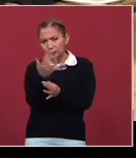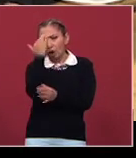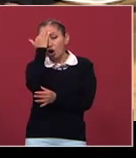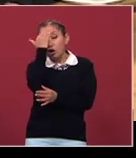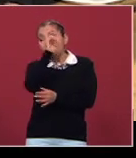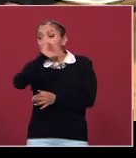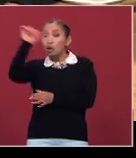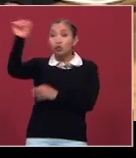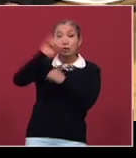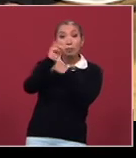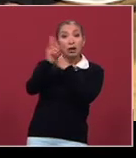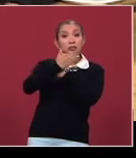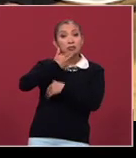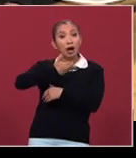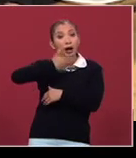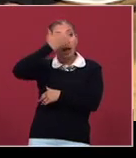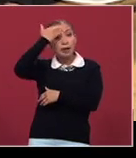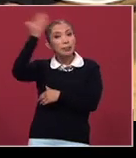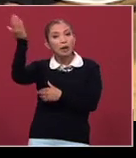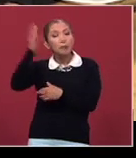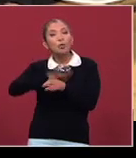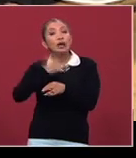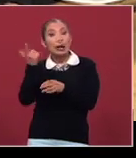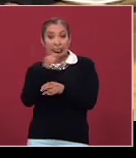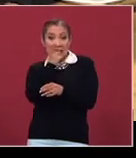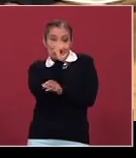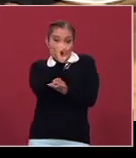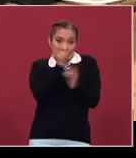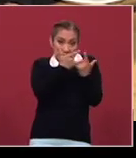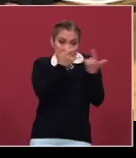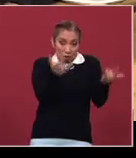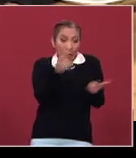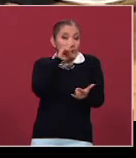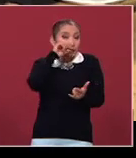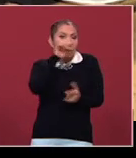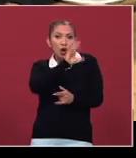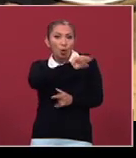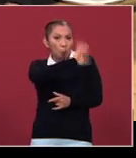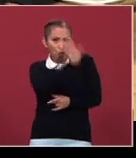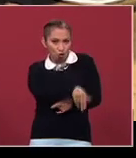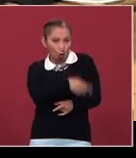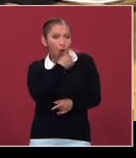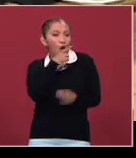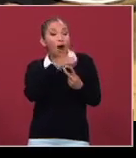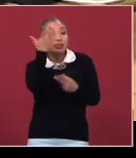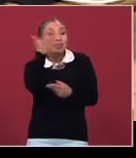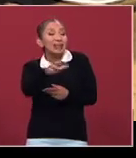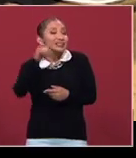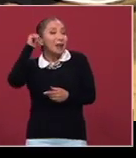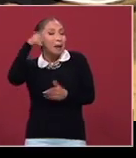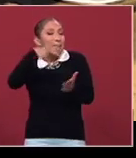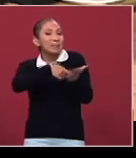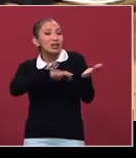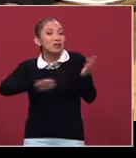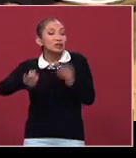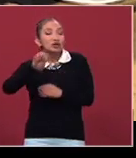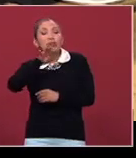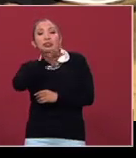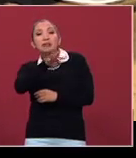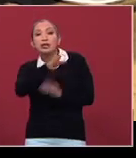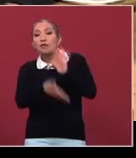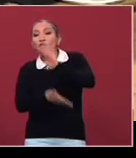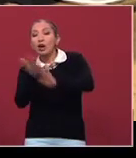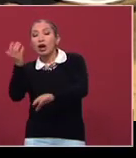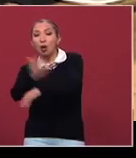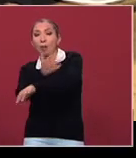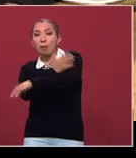conocen incluso en los árabes, está la leyenda de que Zapata no murió, que el 10 de abril de 1919 se había ido